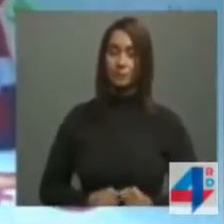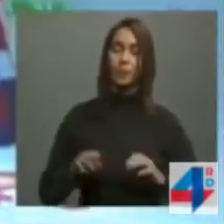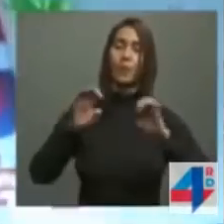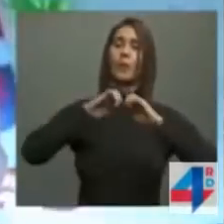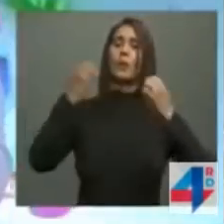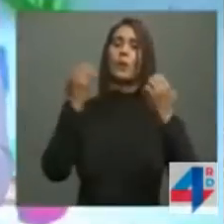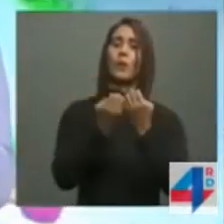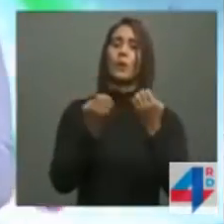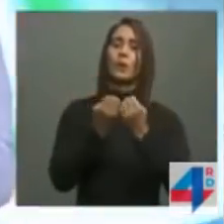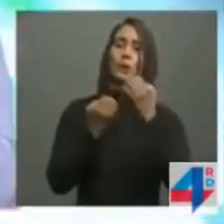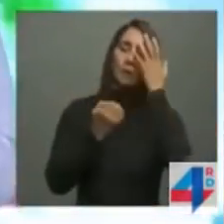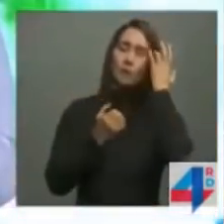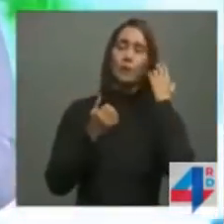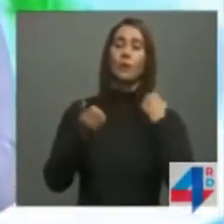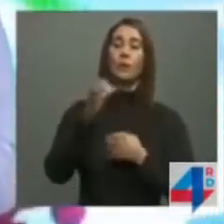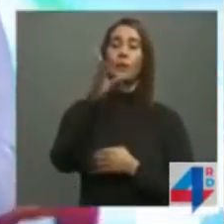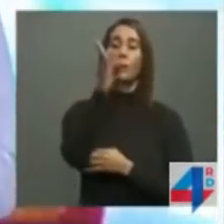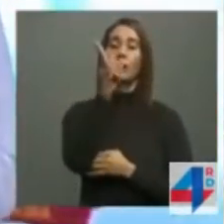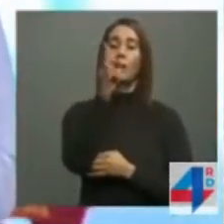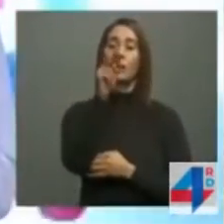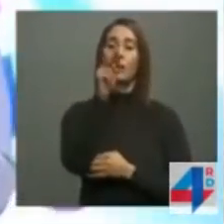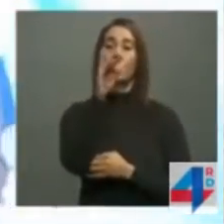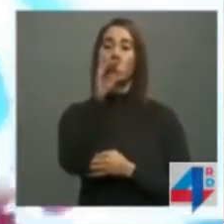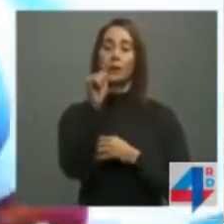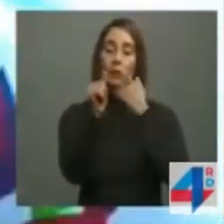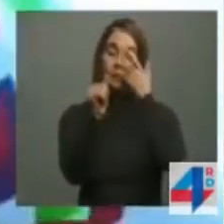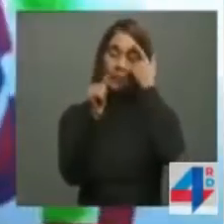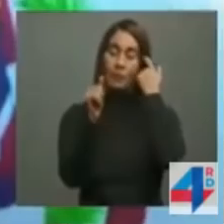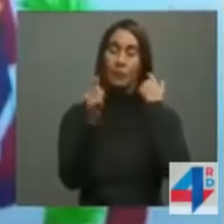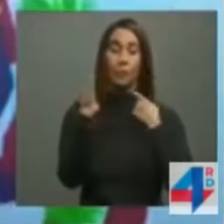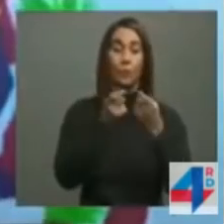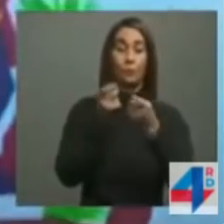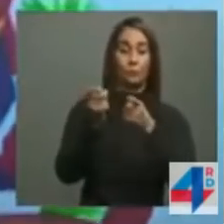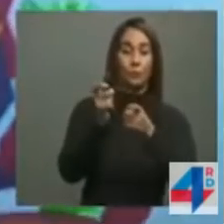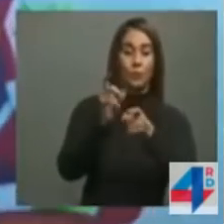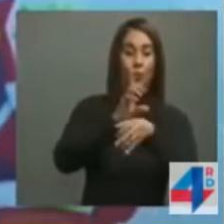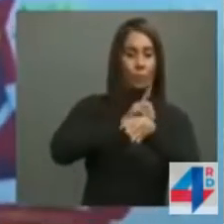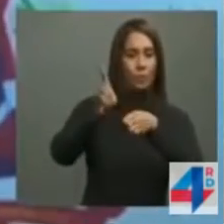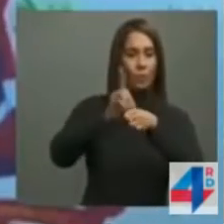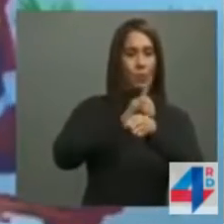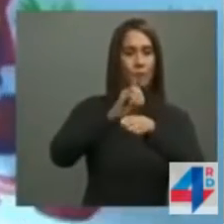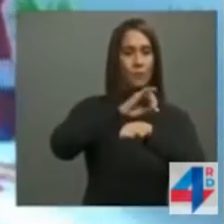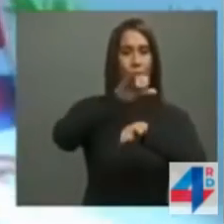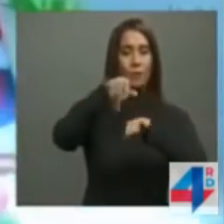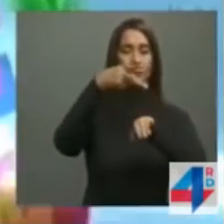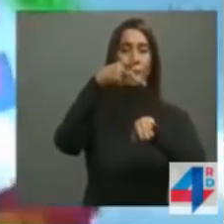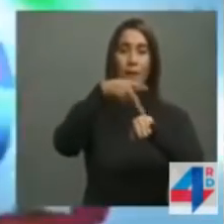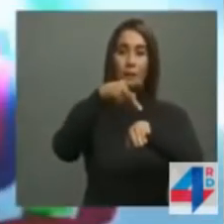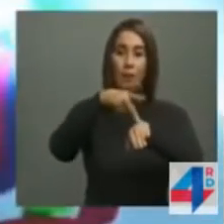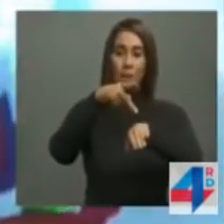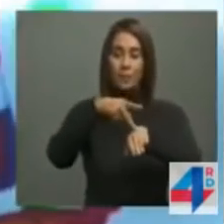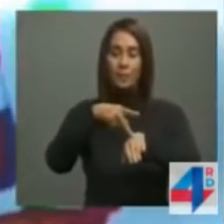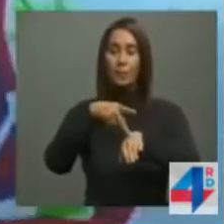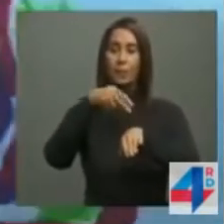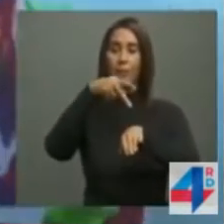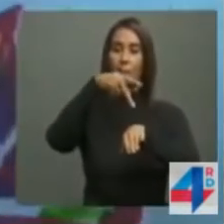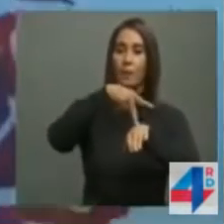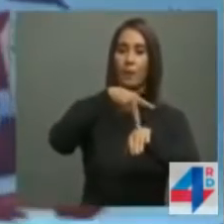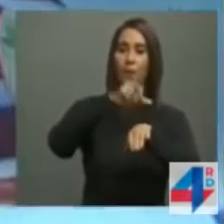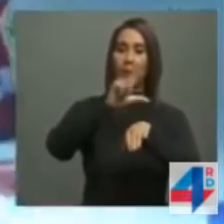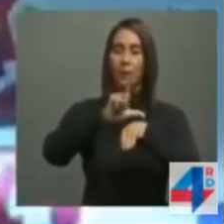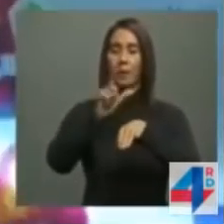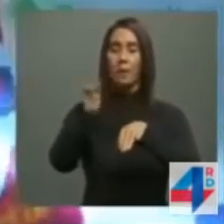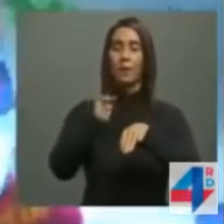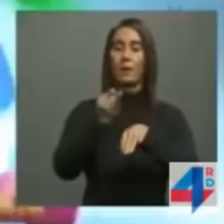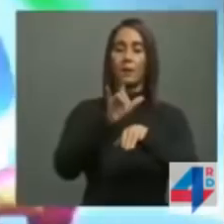oficiales del DNI realizará el control en las localidades fronterizas de Dajabón, Jimaní, Elías Piñas, Pedernales y el aeropuerto de